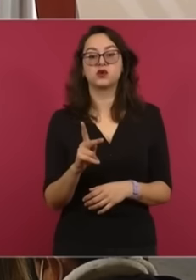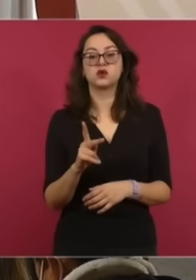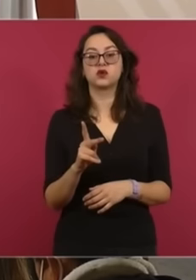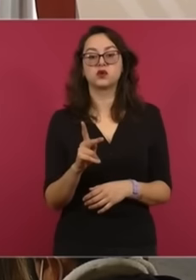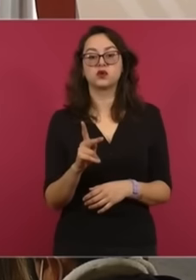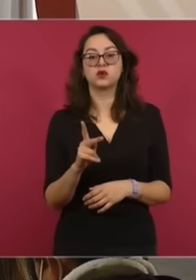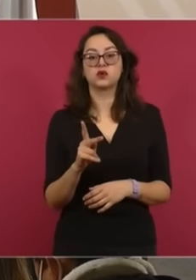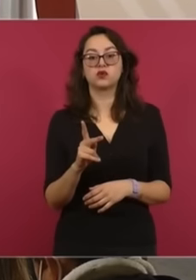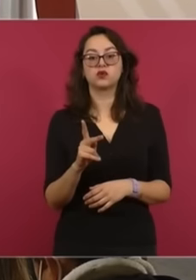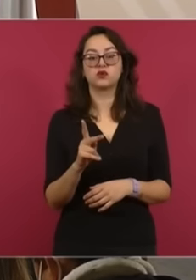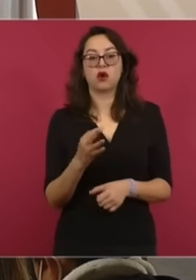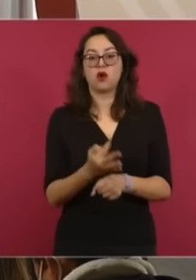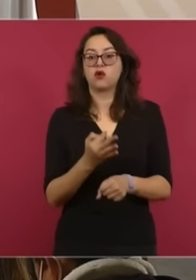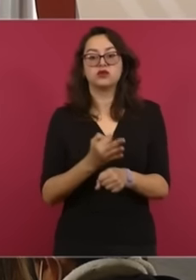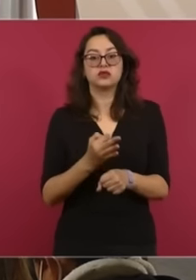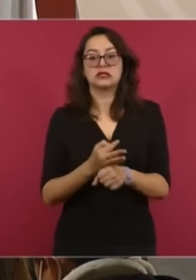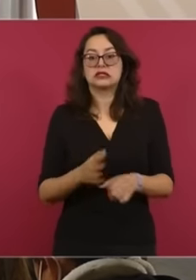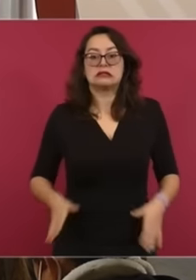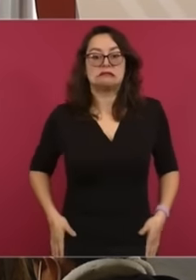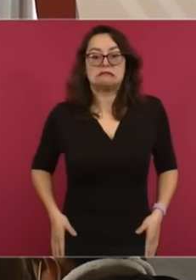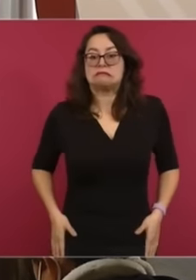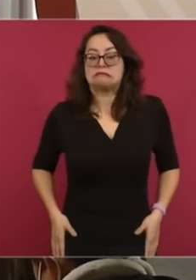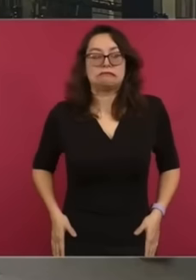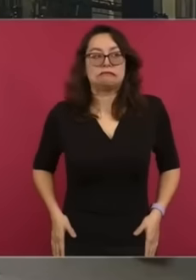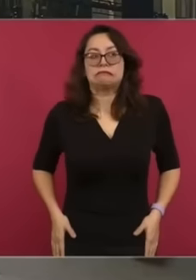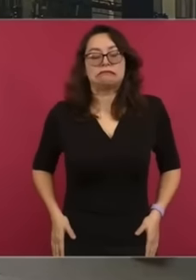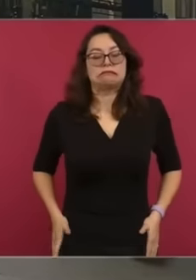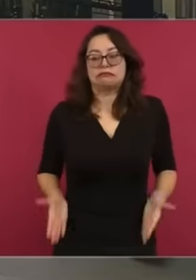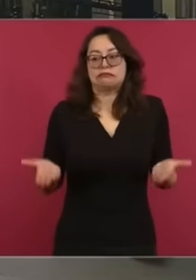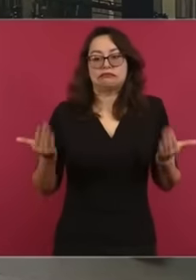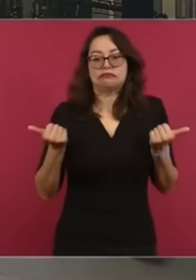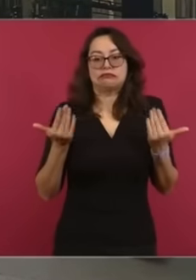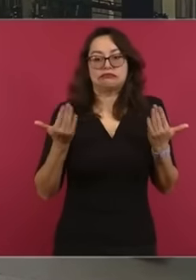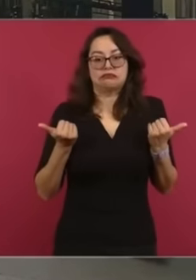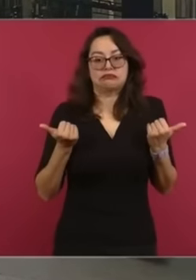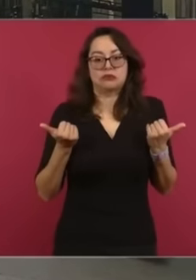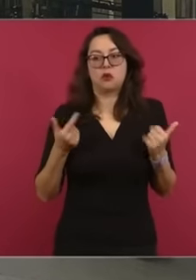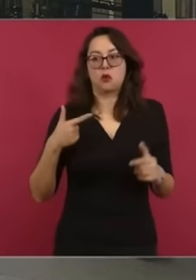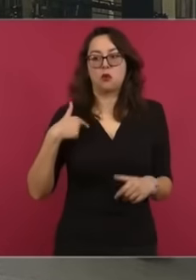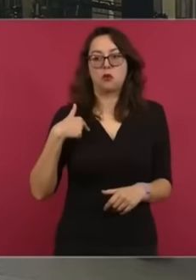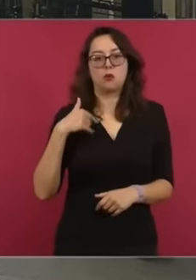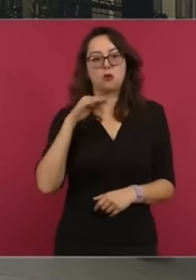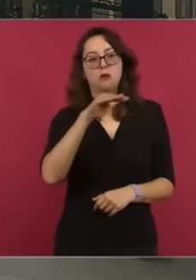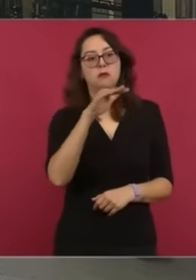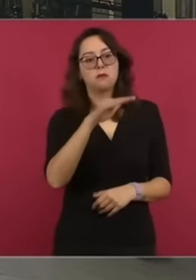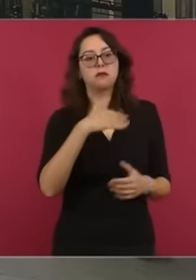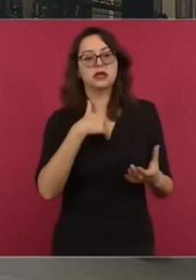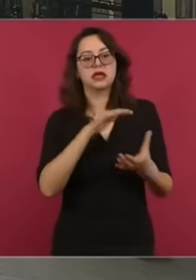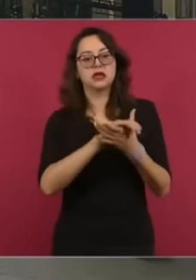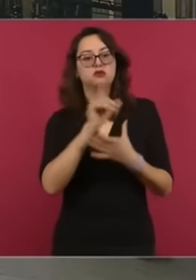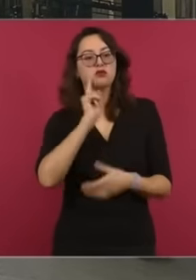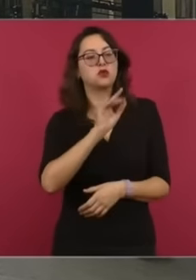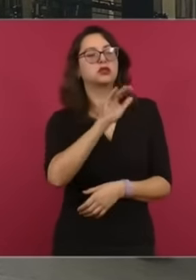se los voy a pedir a Beatriz,